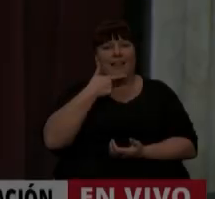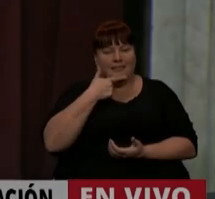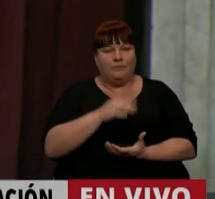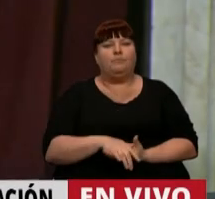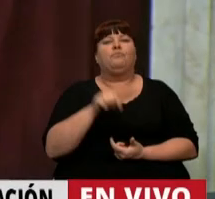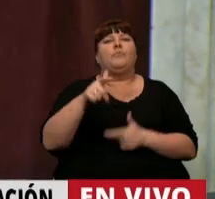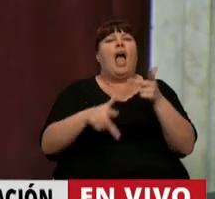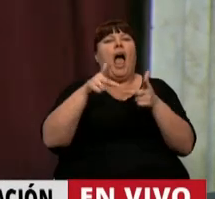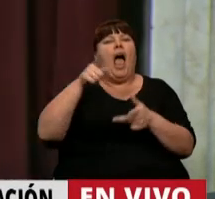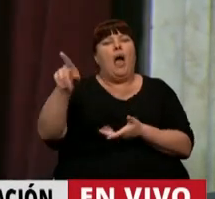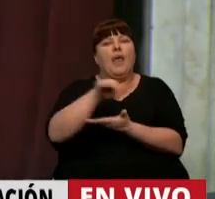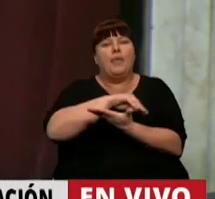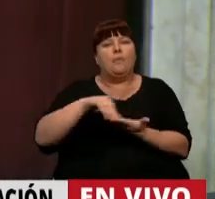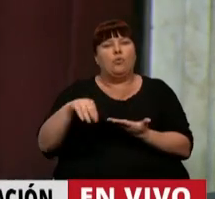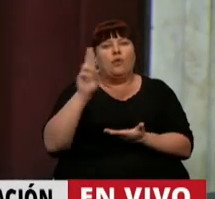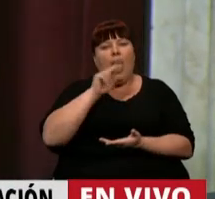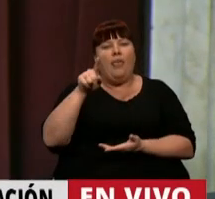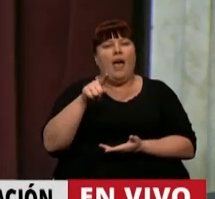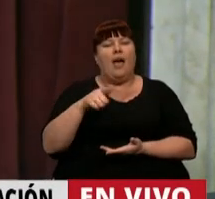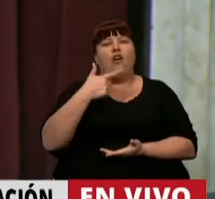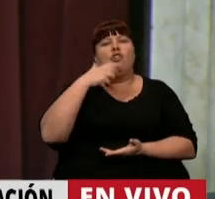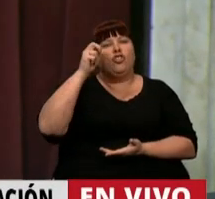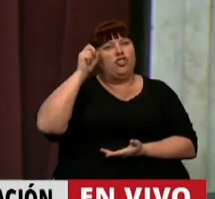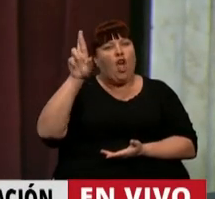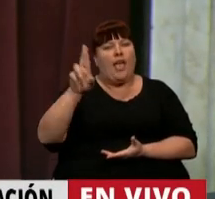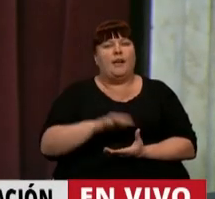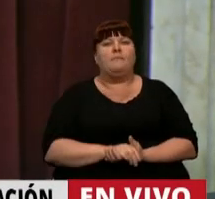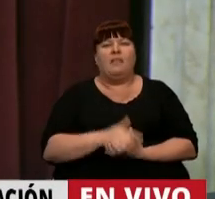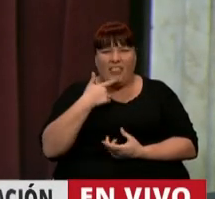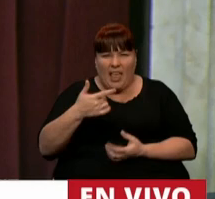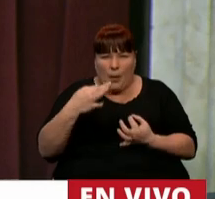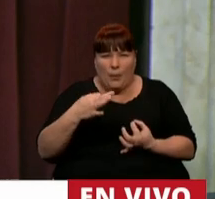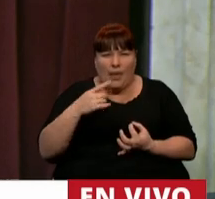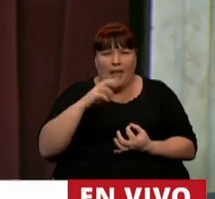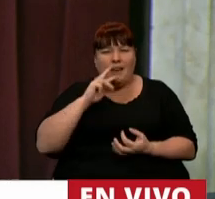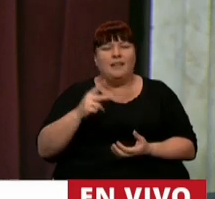Tiene la palabra la diputada Zoher El-Zucaria, ¿está bien dicho?